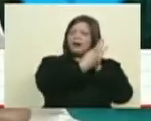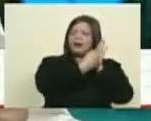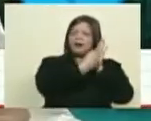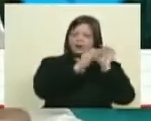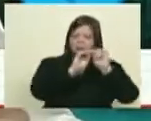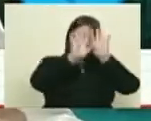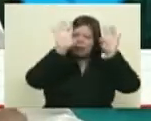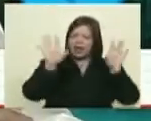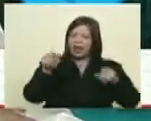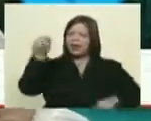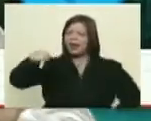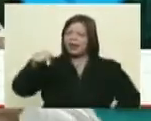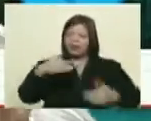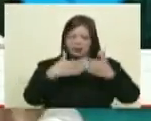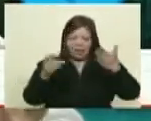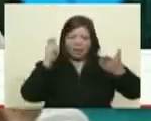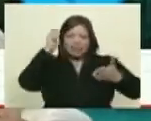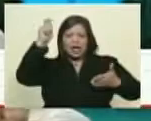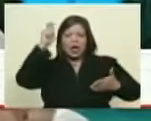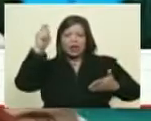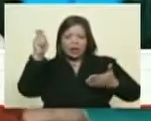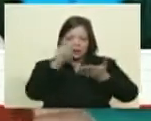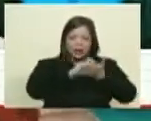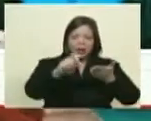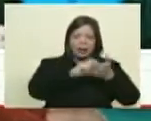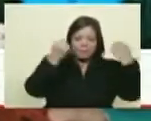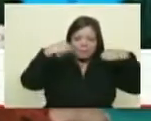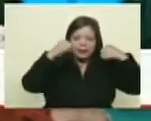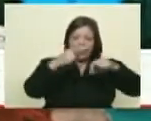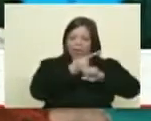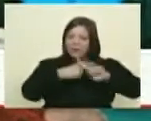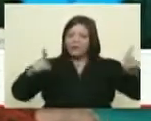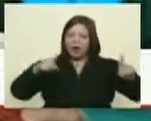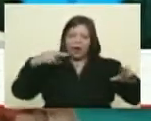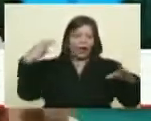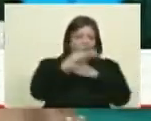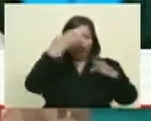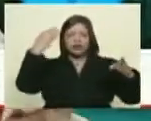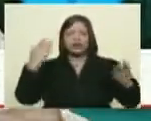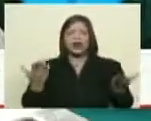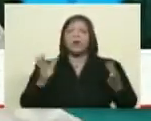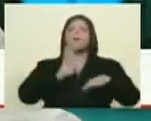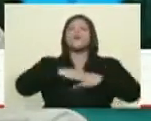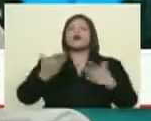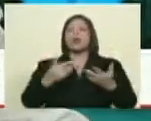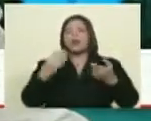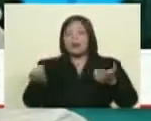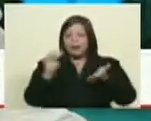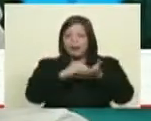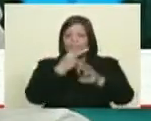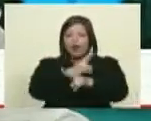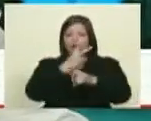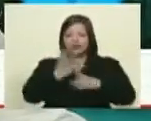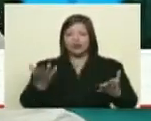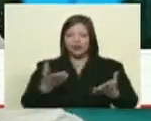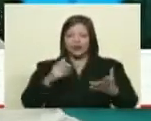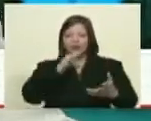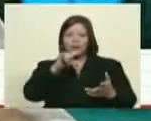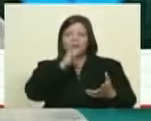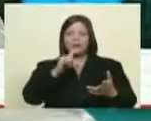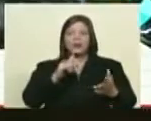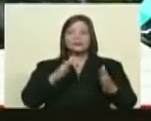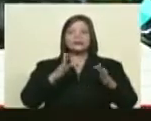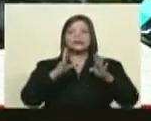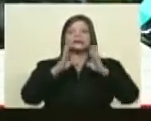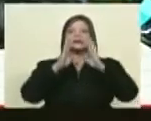claras las tiene cuando habla en la teoría, pero cuando escribe de Venezuela las viola todas y cada una de ellas de manera sistemática? Y ahí es donde surgen las confesiones.